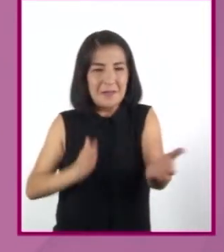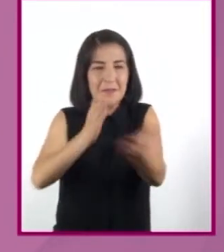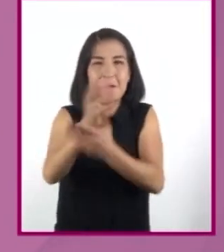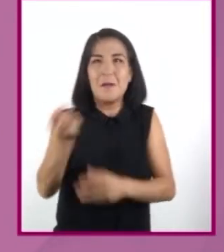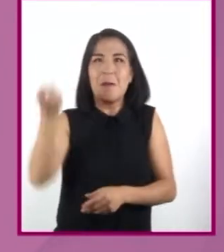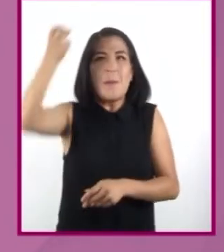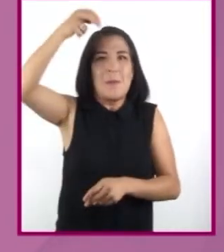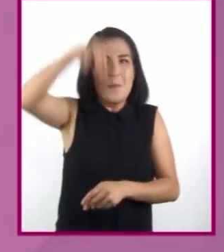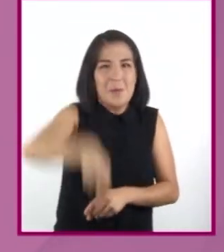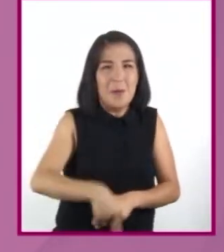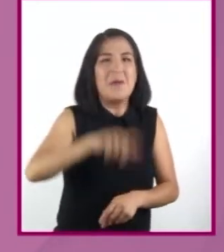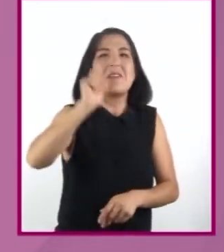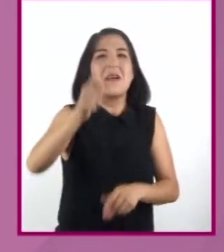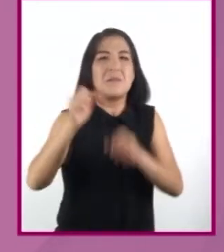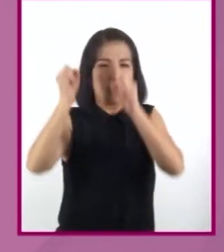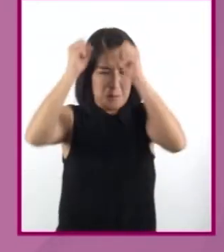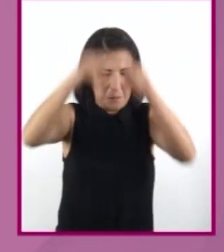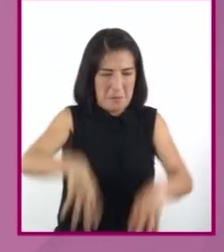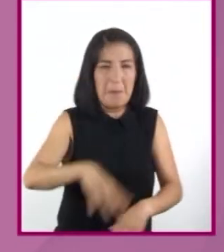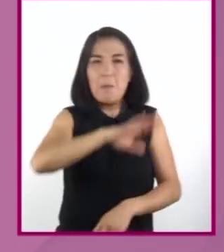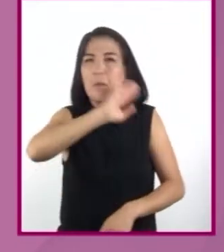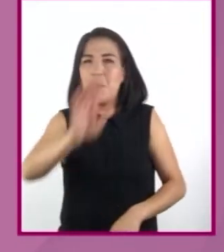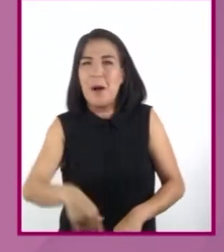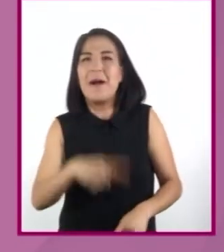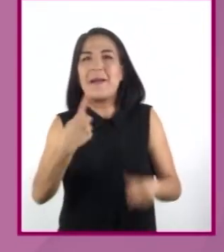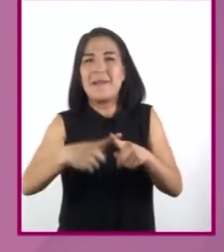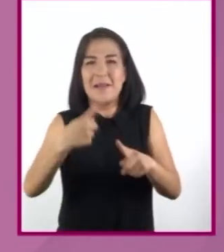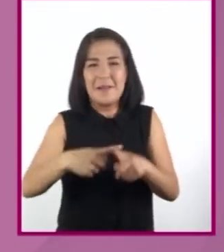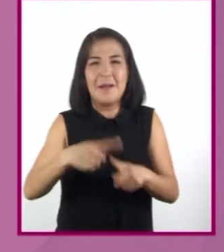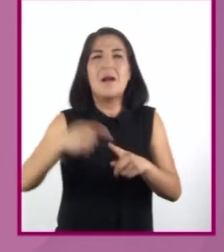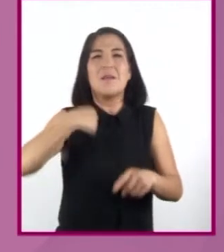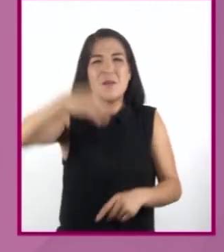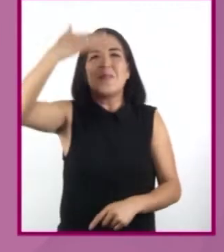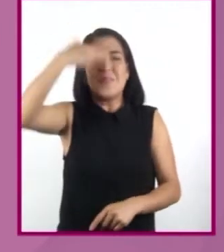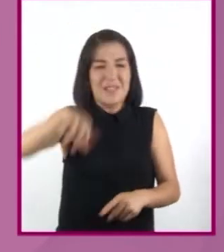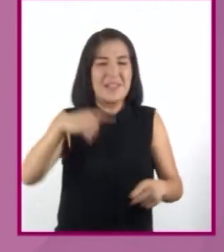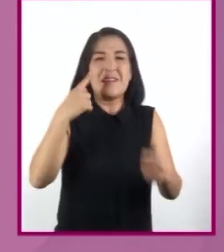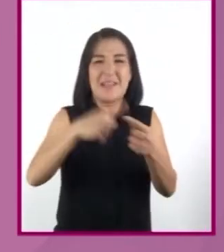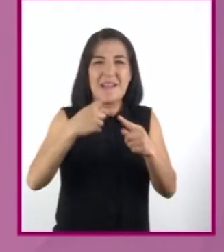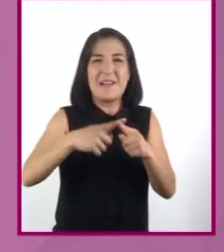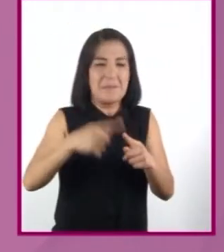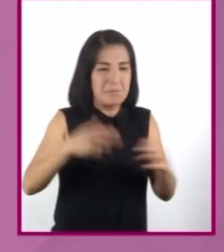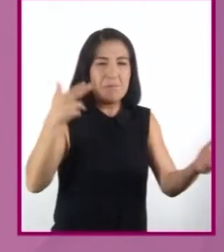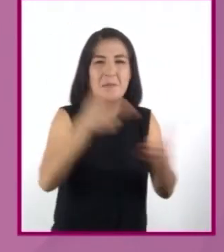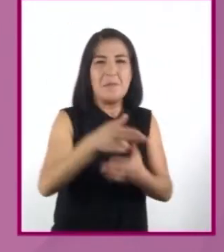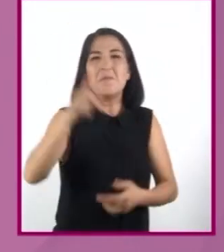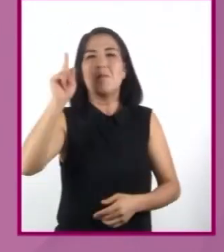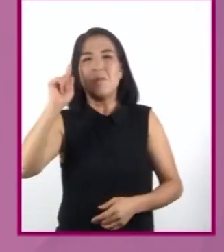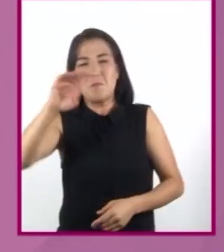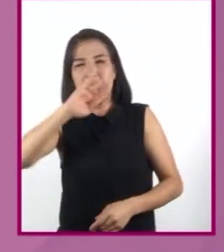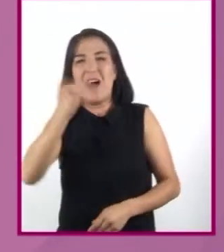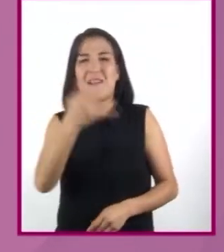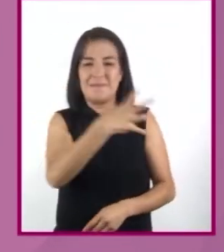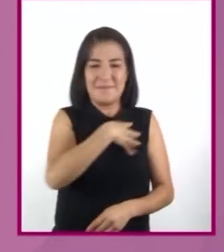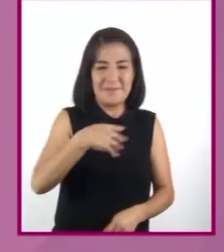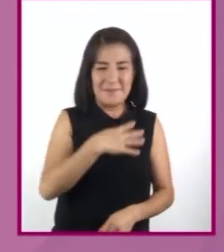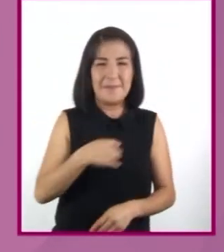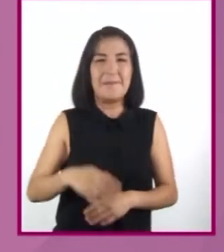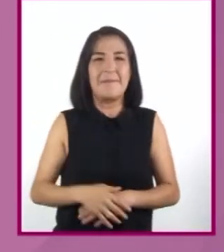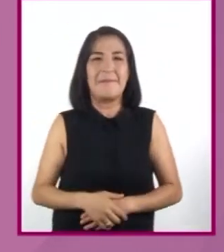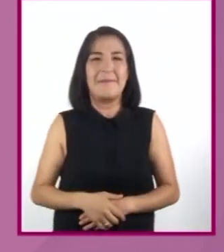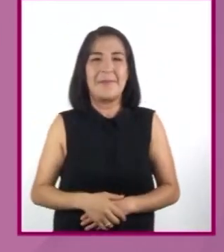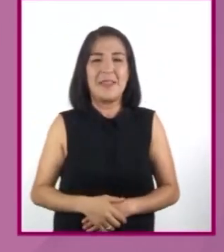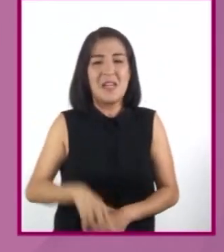chimenea a una de las víctimas. Tenemos que irnos. ¡Ya sé que mató a madre e hija! ¡No, esperen, por favor!